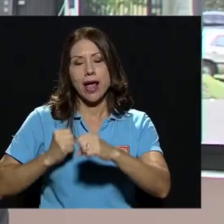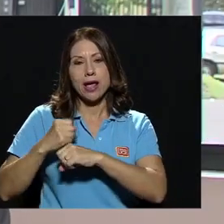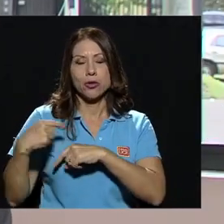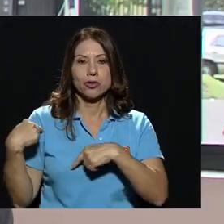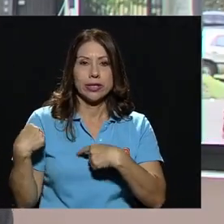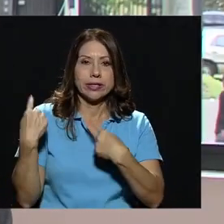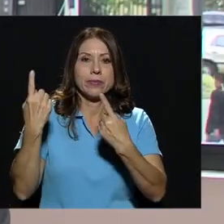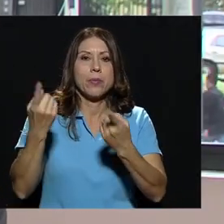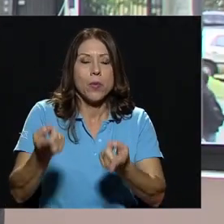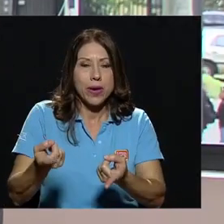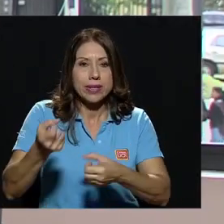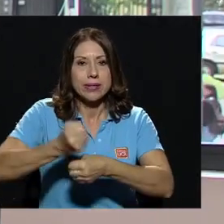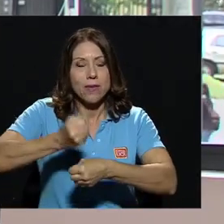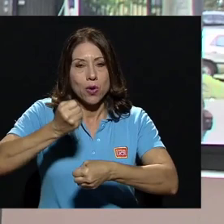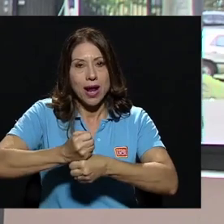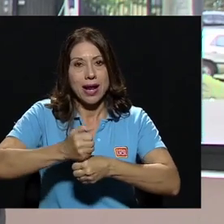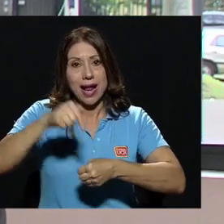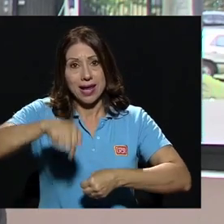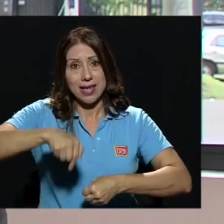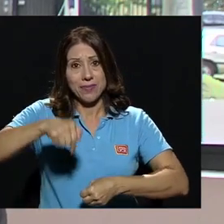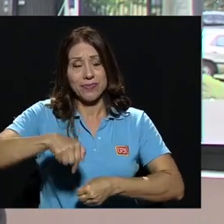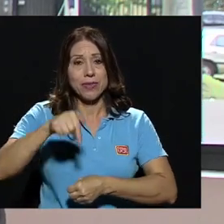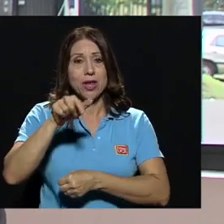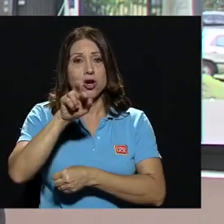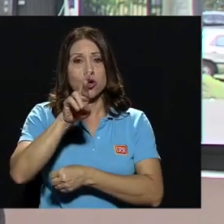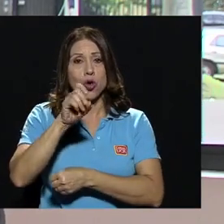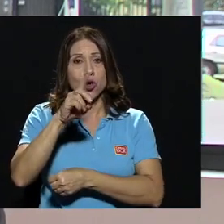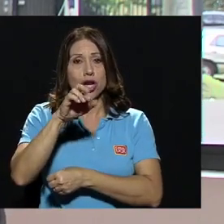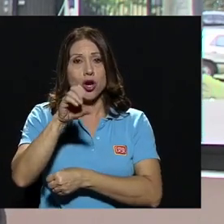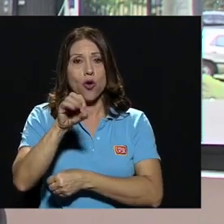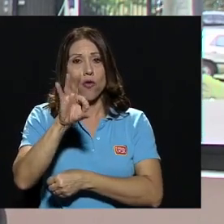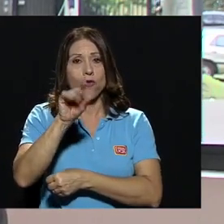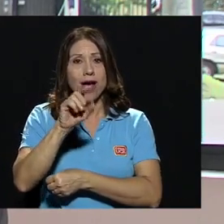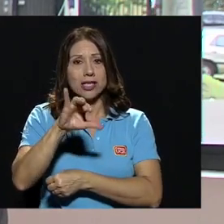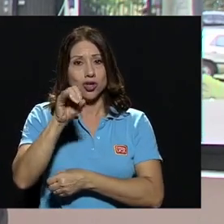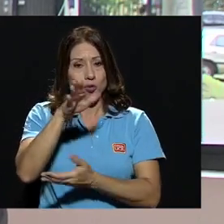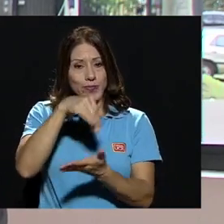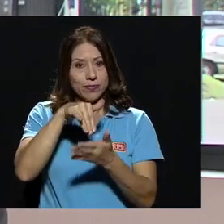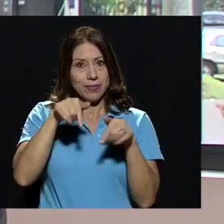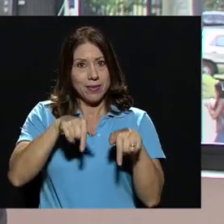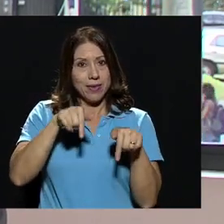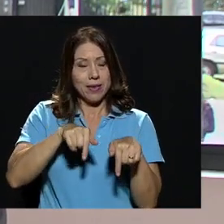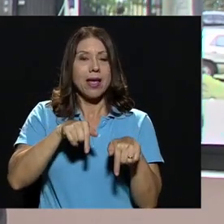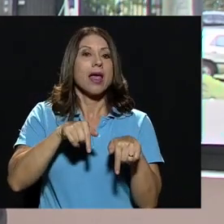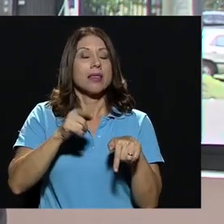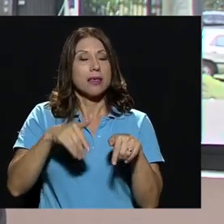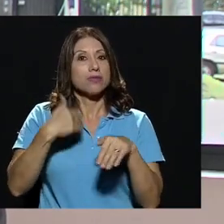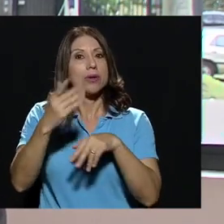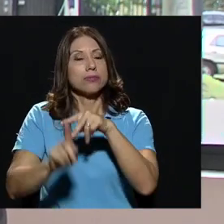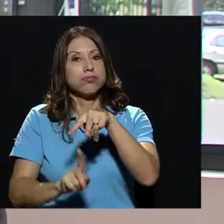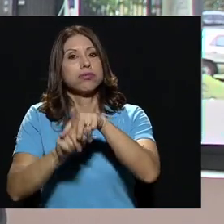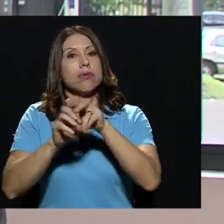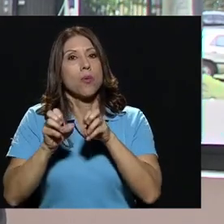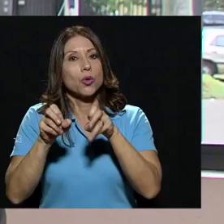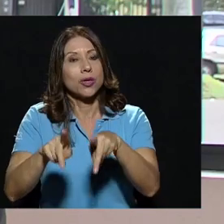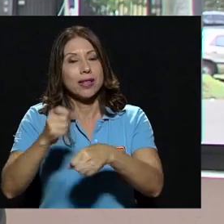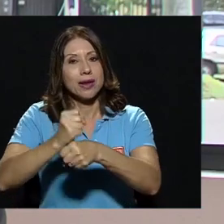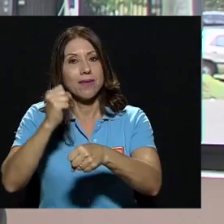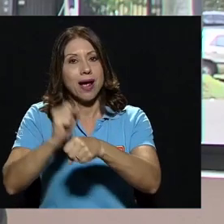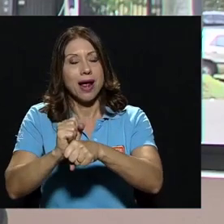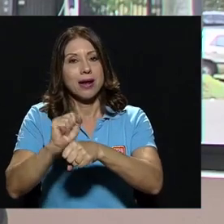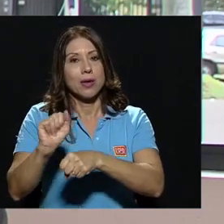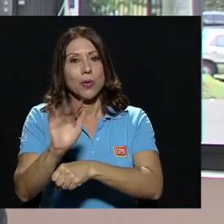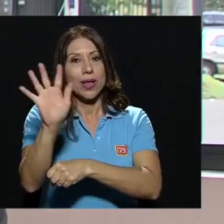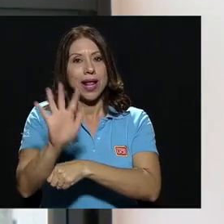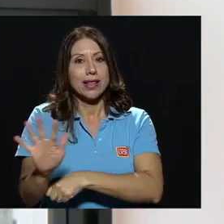de elaborar aquí en la Rodrigo Facio me salió la oportunidad de trabajar en la sede del Atlántico de la